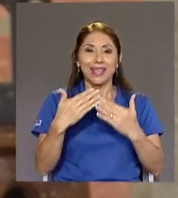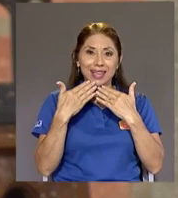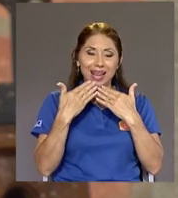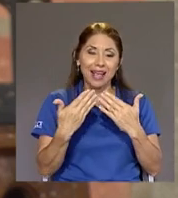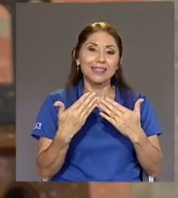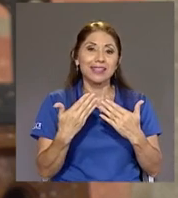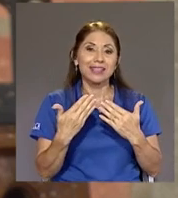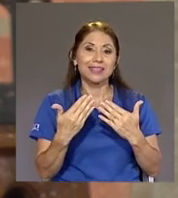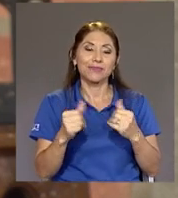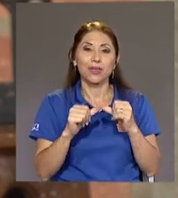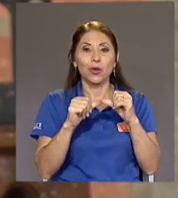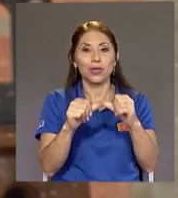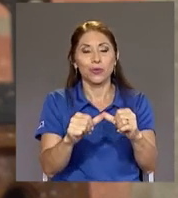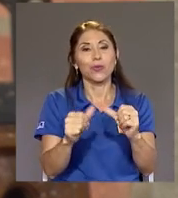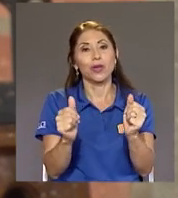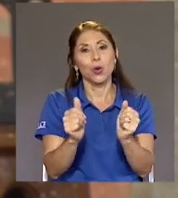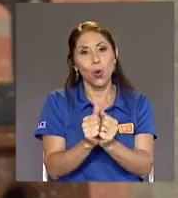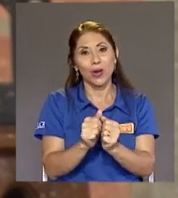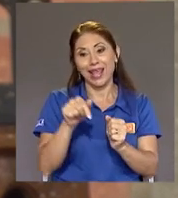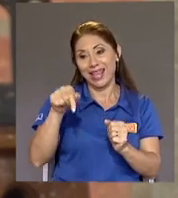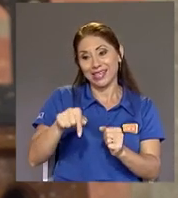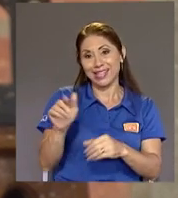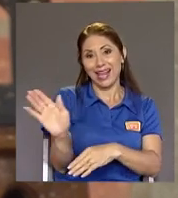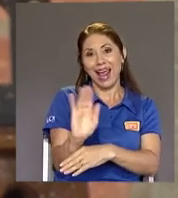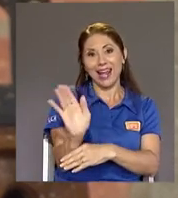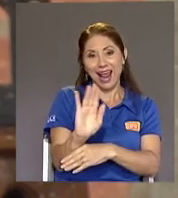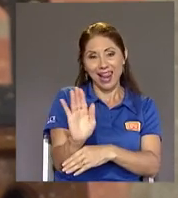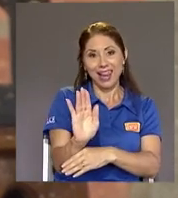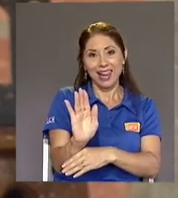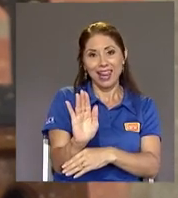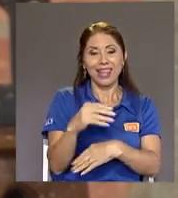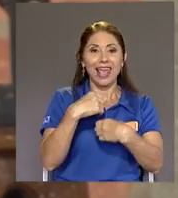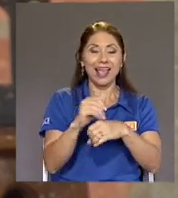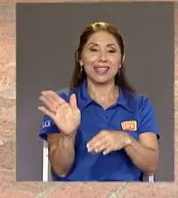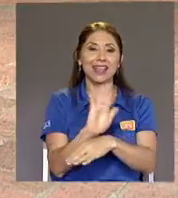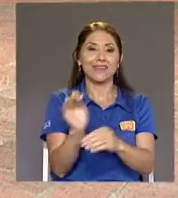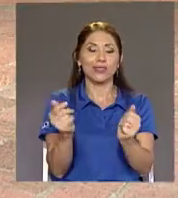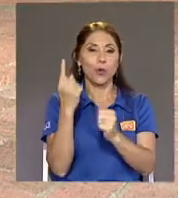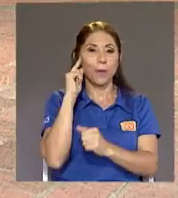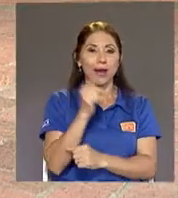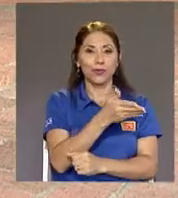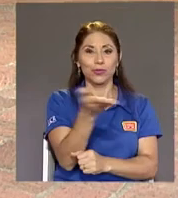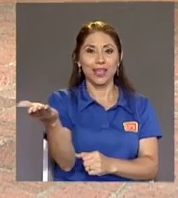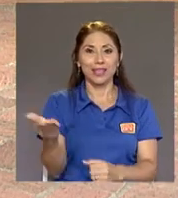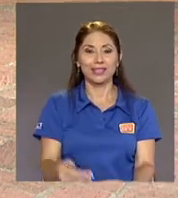Quédense Con este canal Que hace Televisión Para ustedes